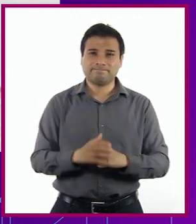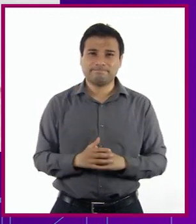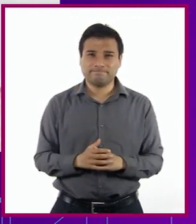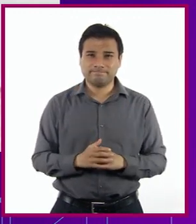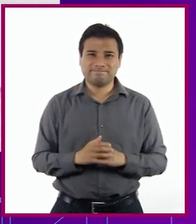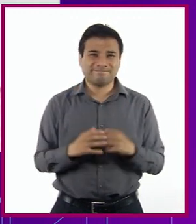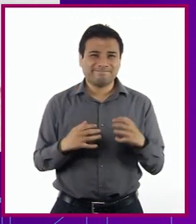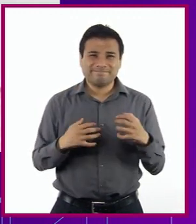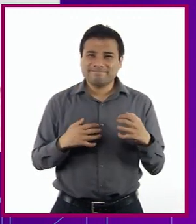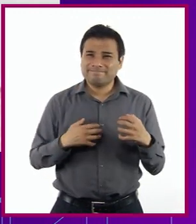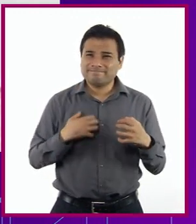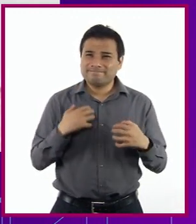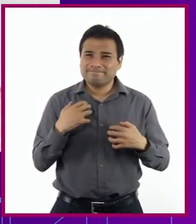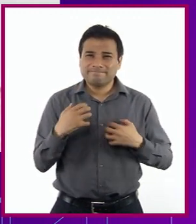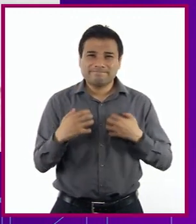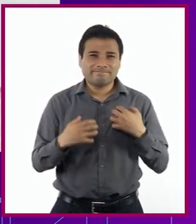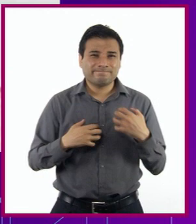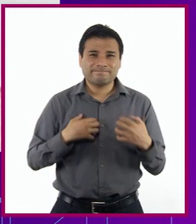Desesperación